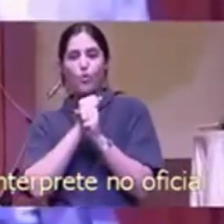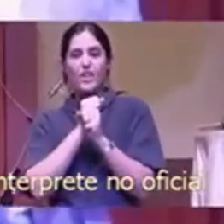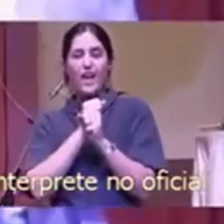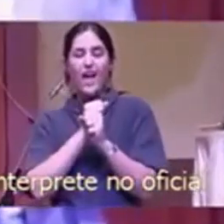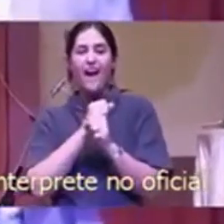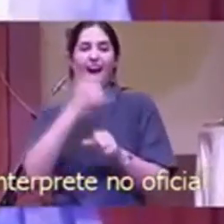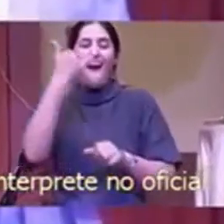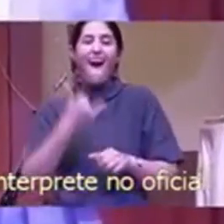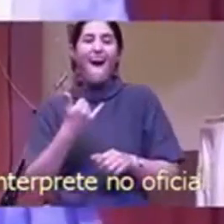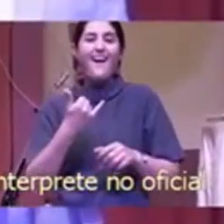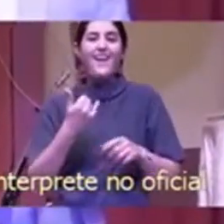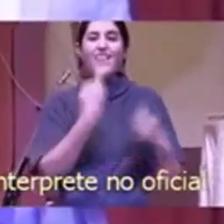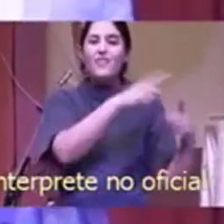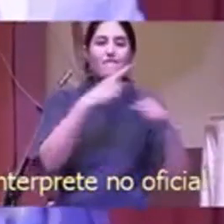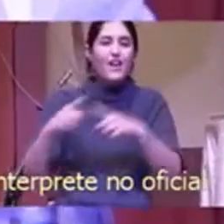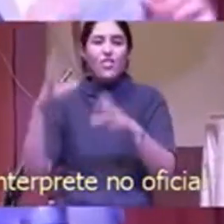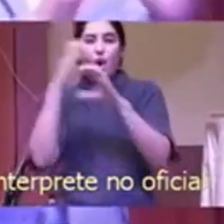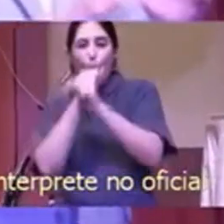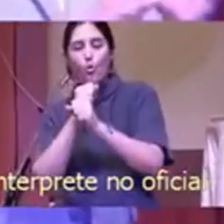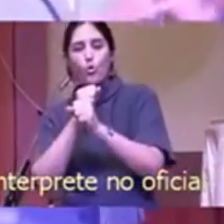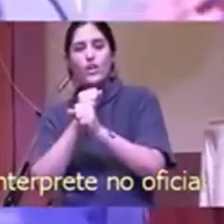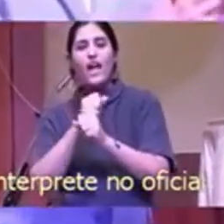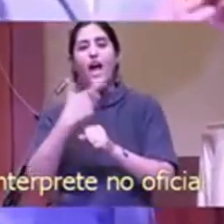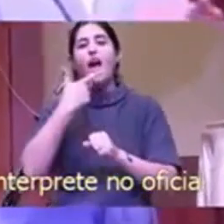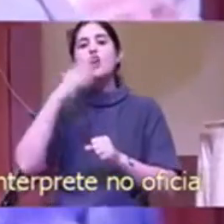Son sombras que han quedado.